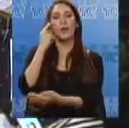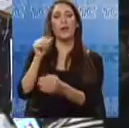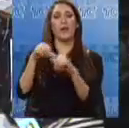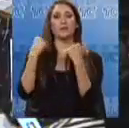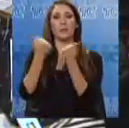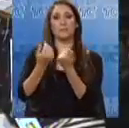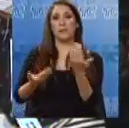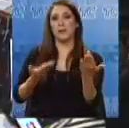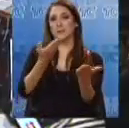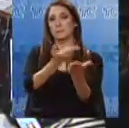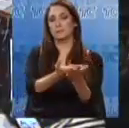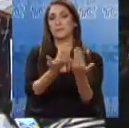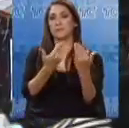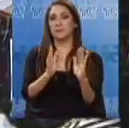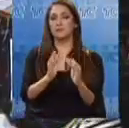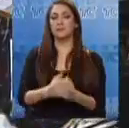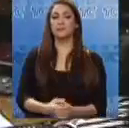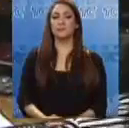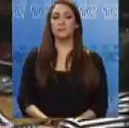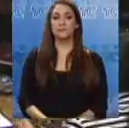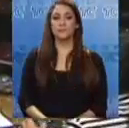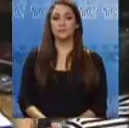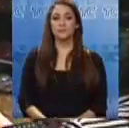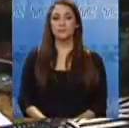Asamblea Nacional. Fabiola Santana, Tese Televisión.